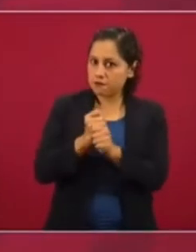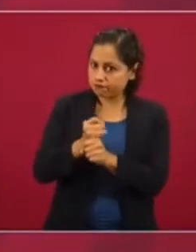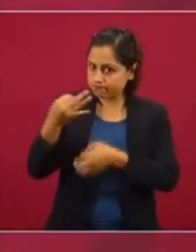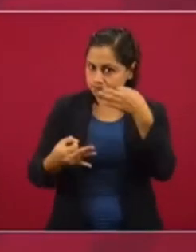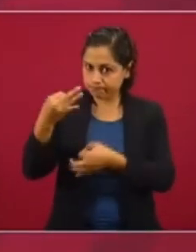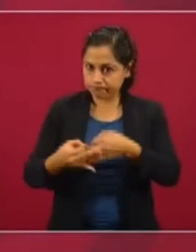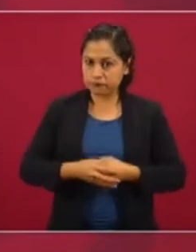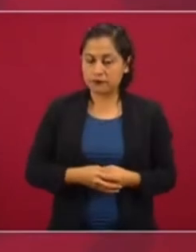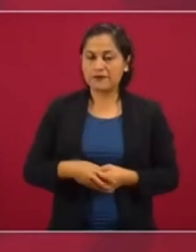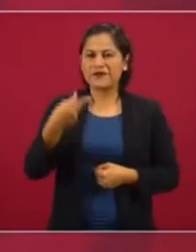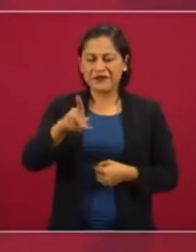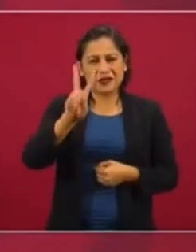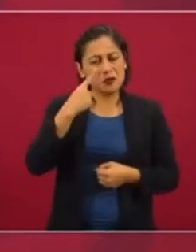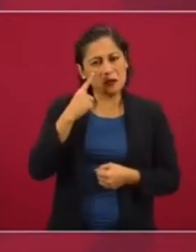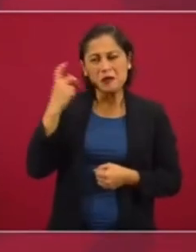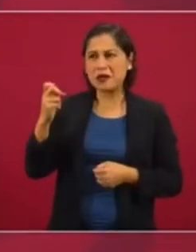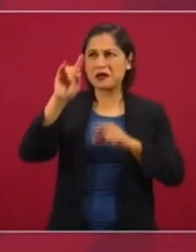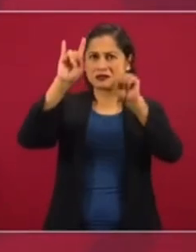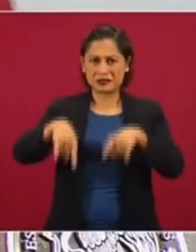Pero, ¿qué se busca con todo esto?